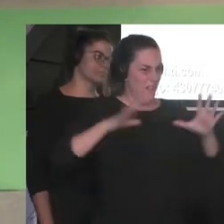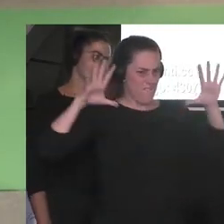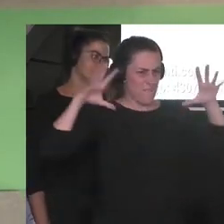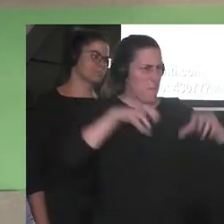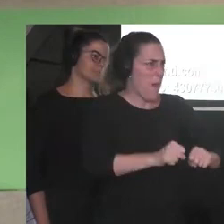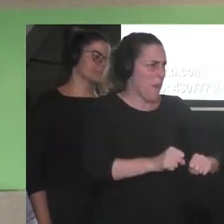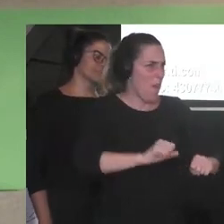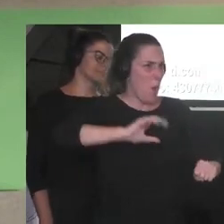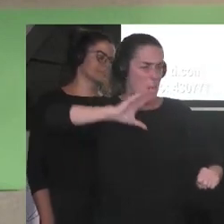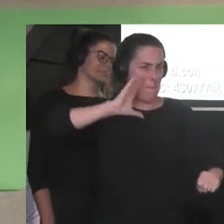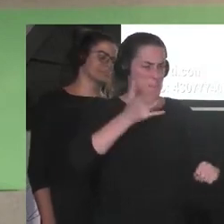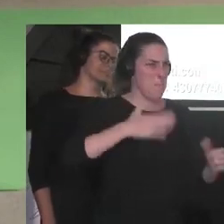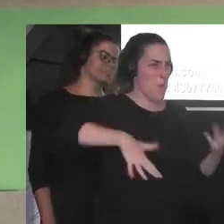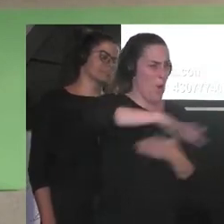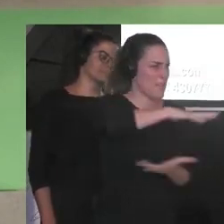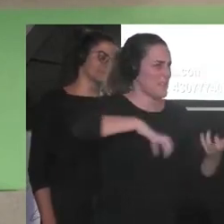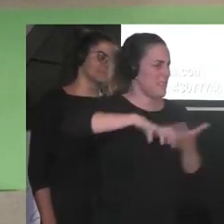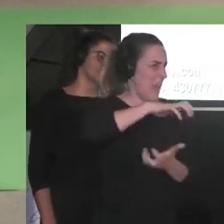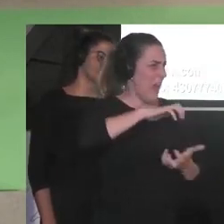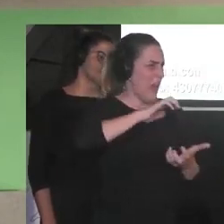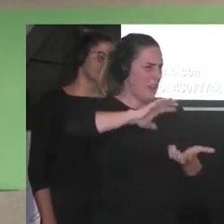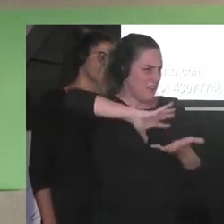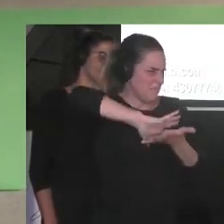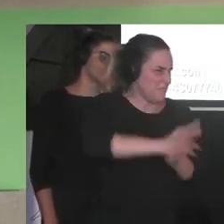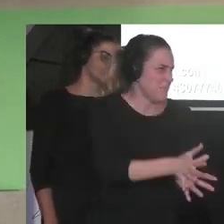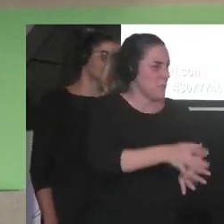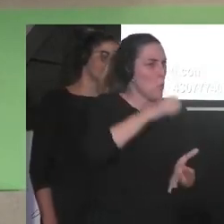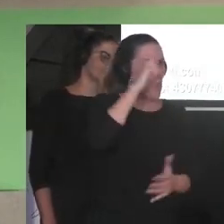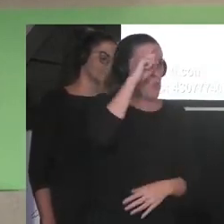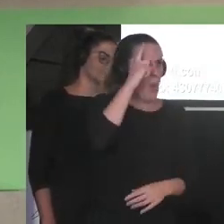el imperio es violencia es el exterminio es el etnocidio cultural